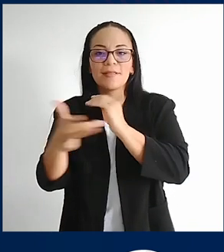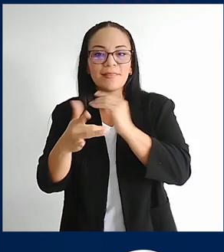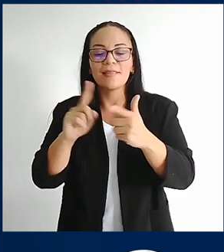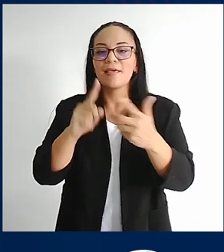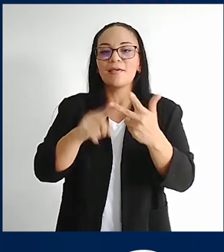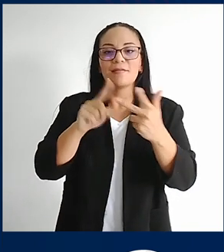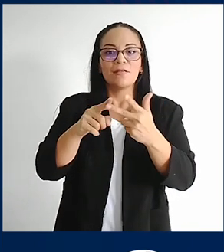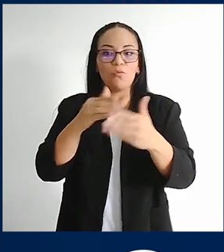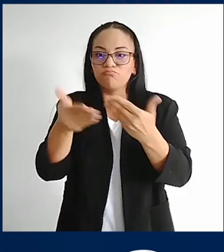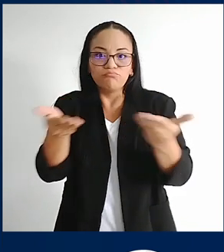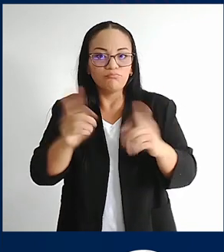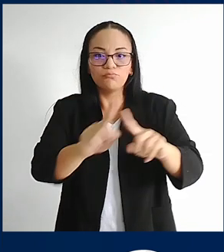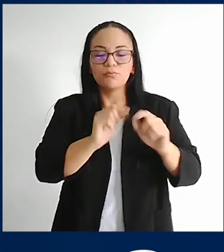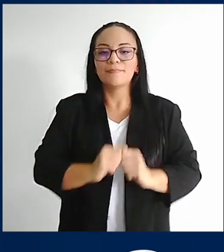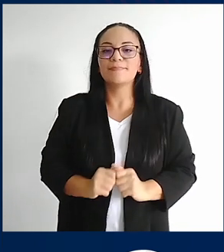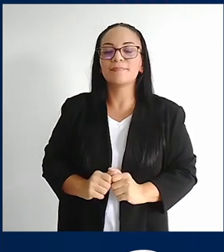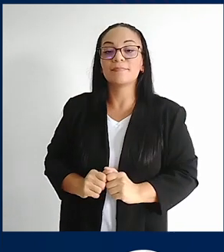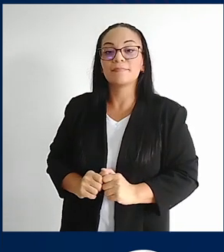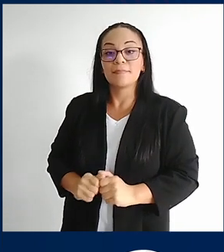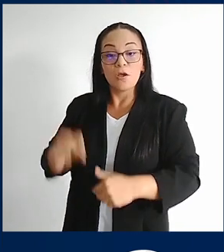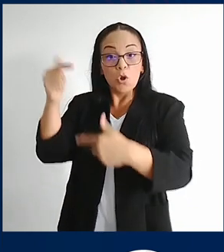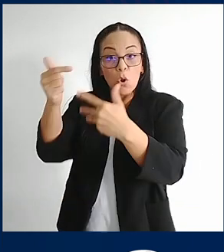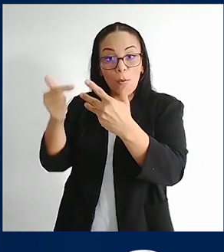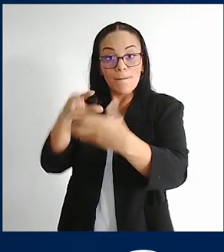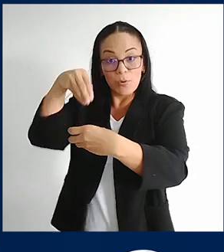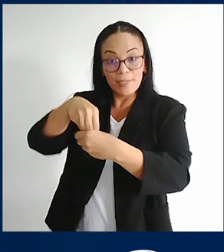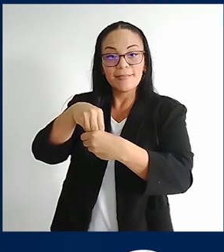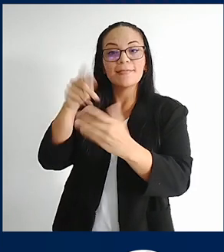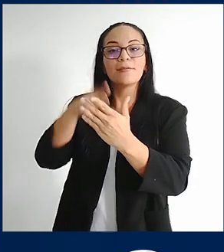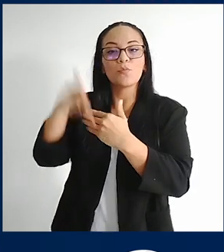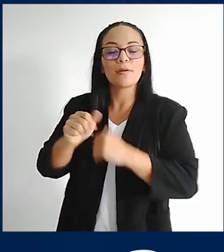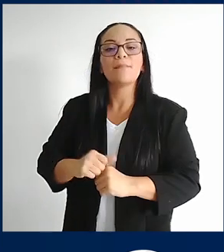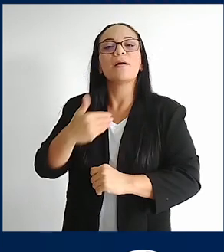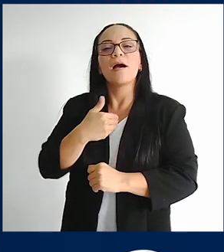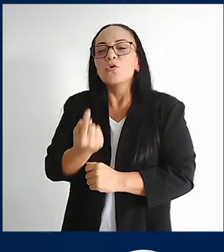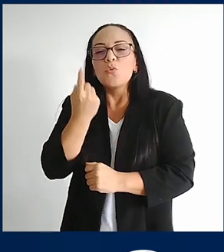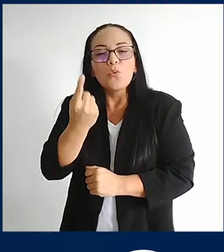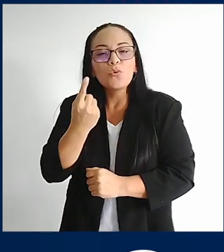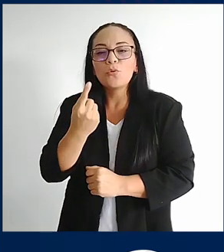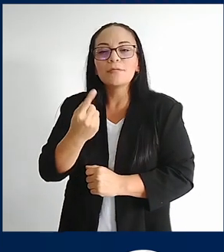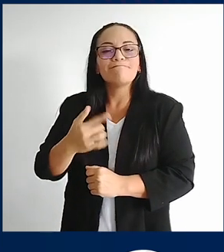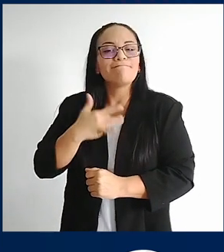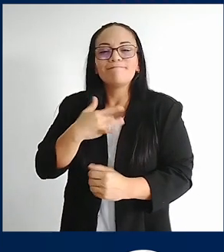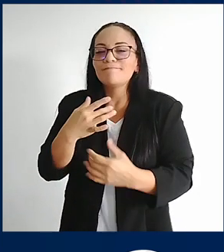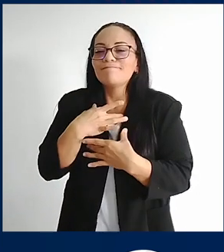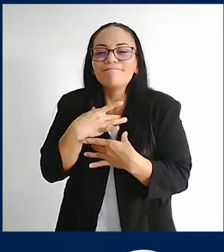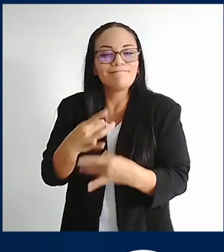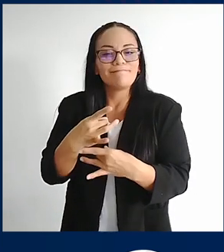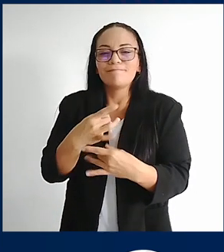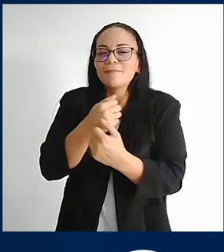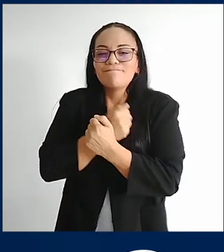agentes de viaje. De todos los componentes que tiene el programa, hay uno que me llega personalmente,